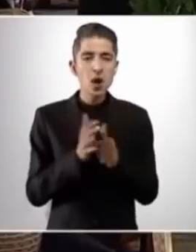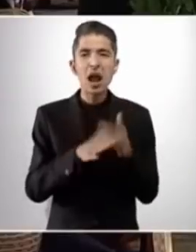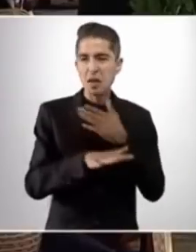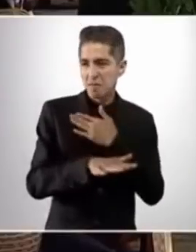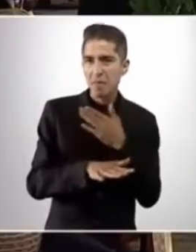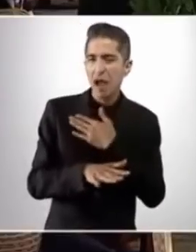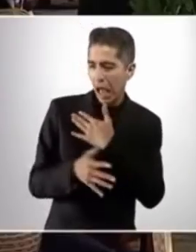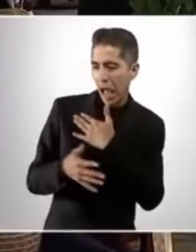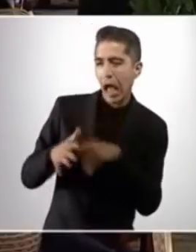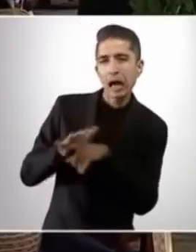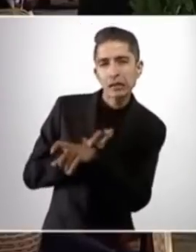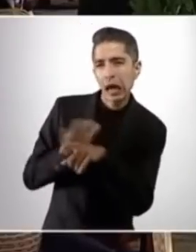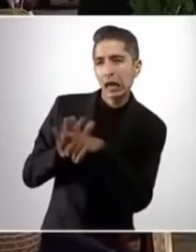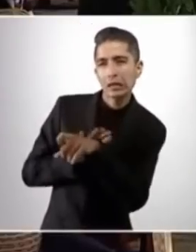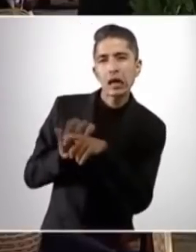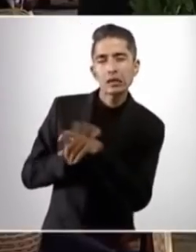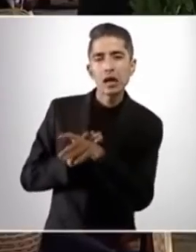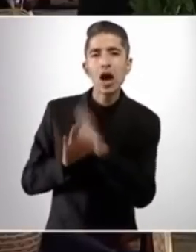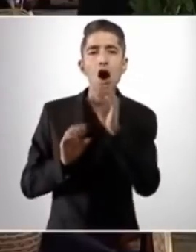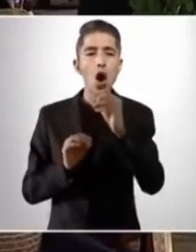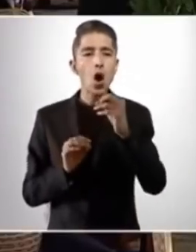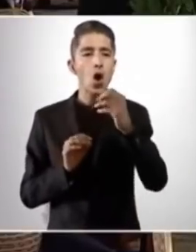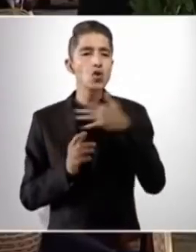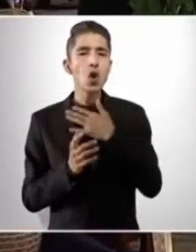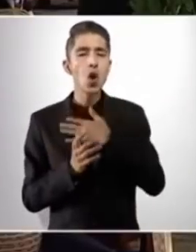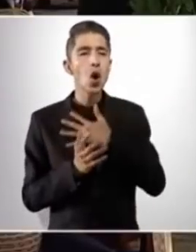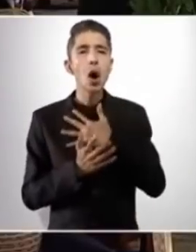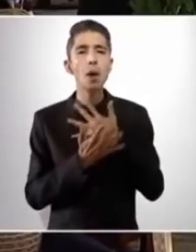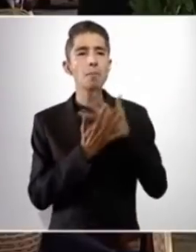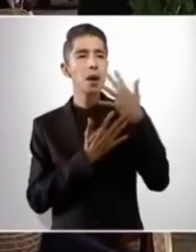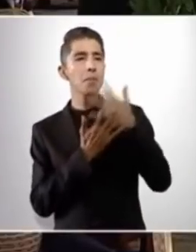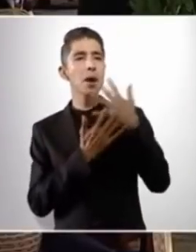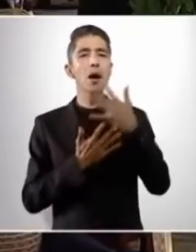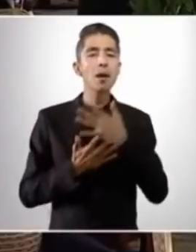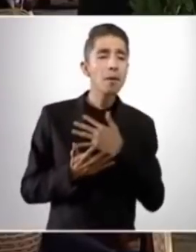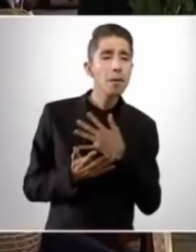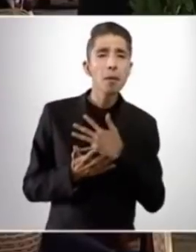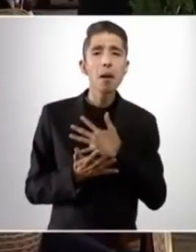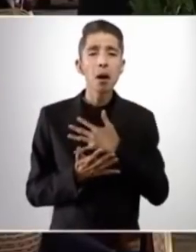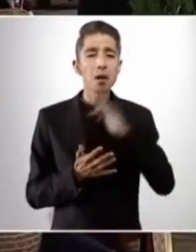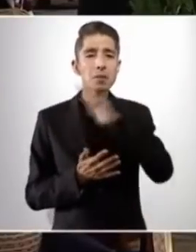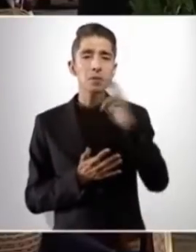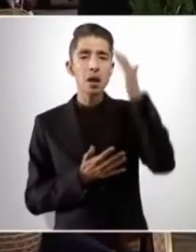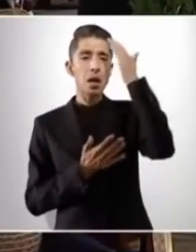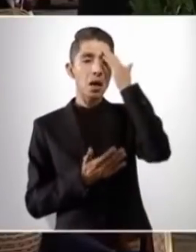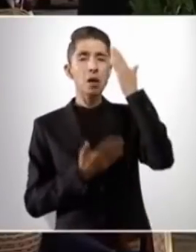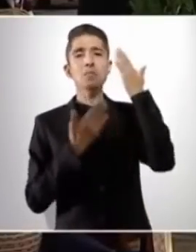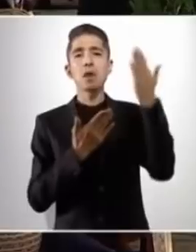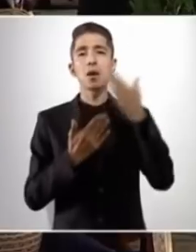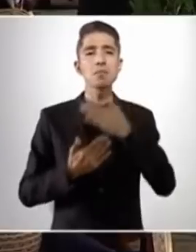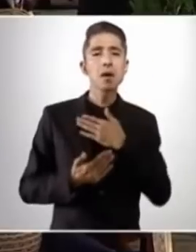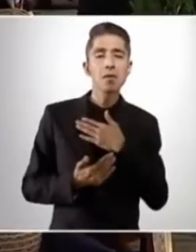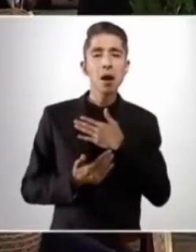nada de que tenemos mucha influencia y vamos a poder actuar